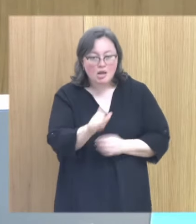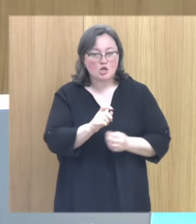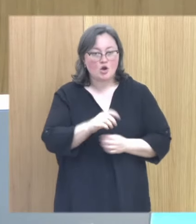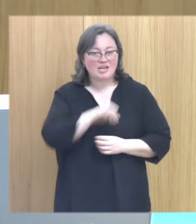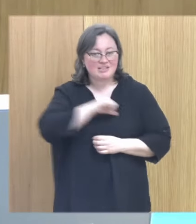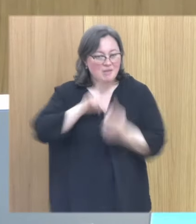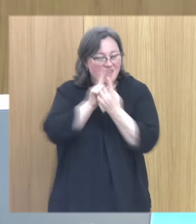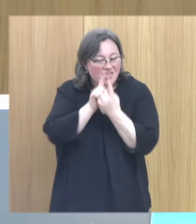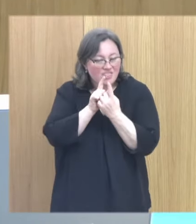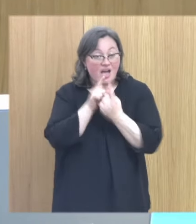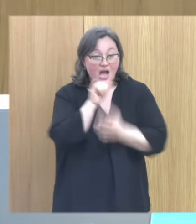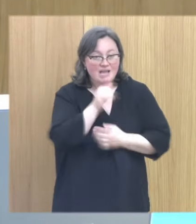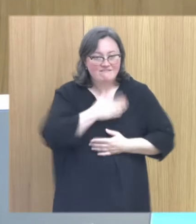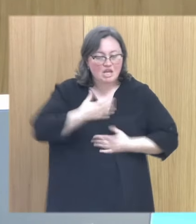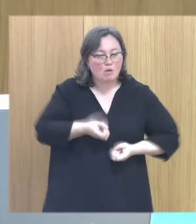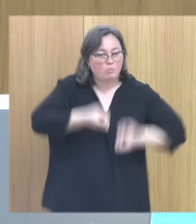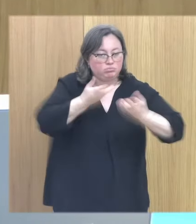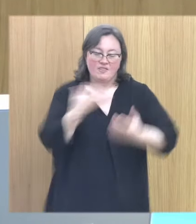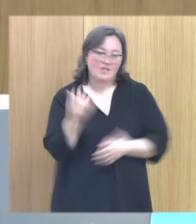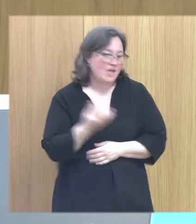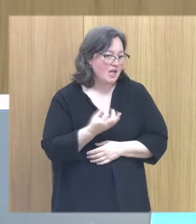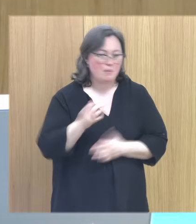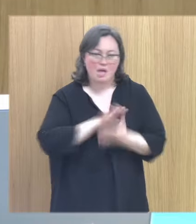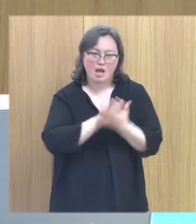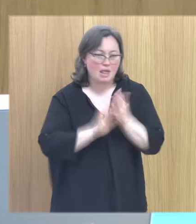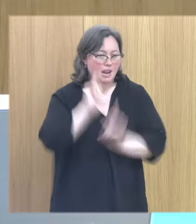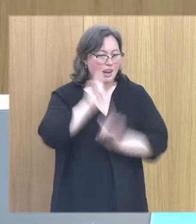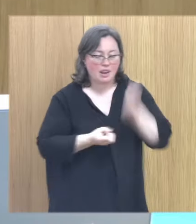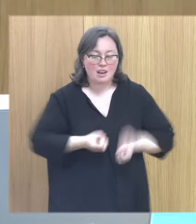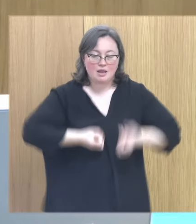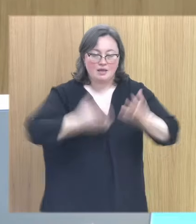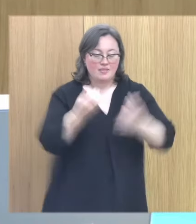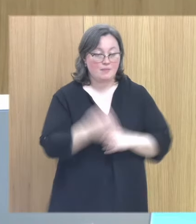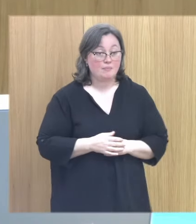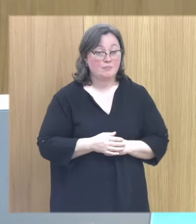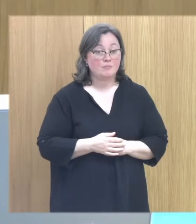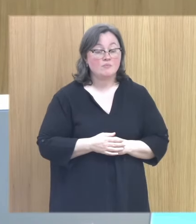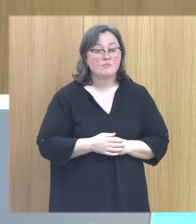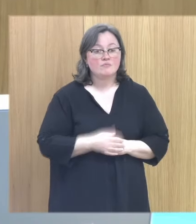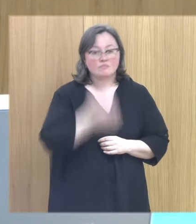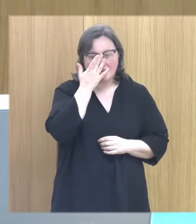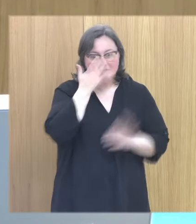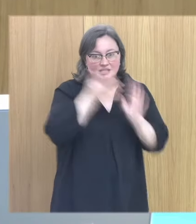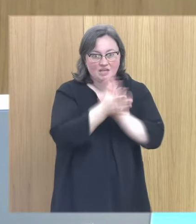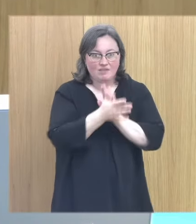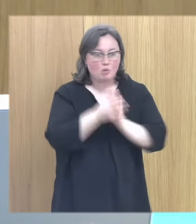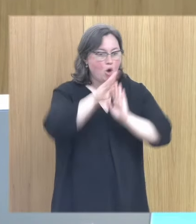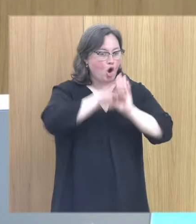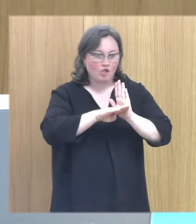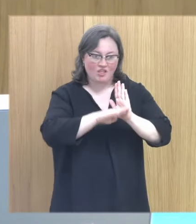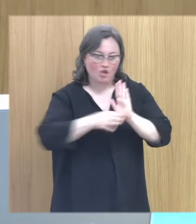intimidad real en algún momento vas a tener que hablar de ello entonces no es es como una condición